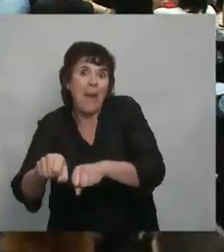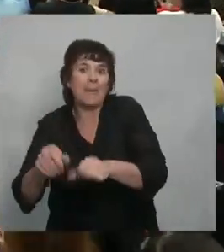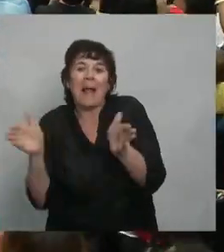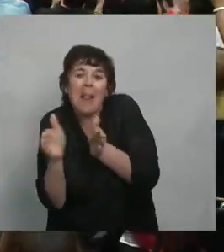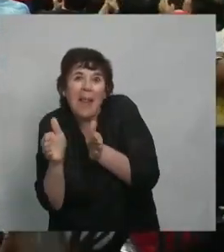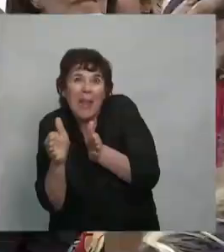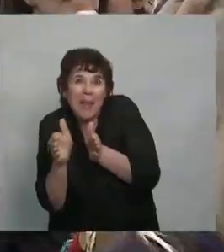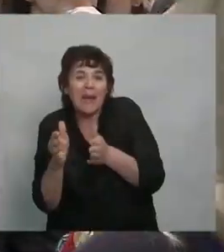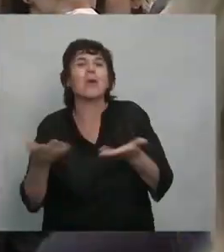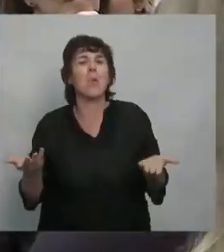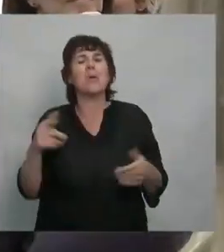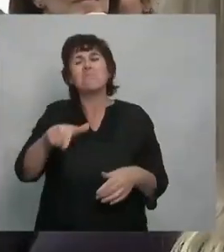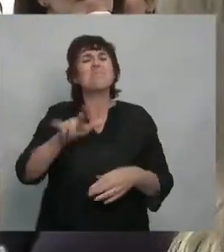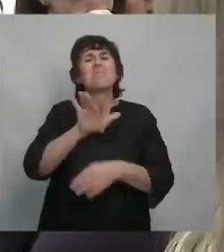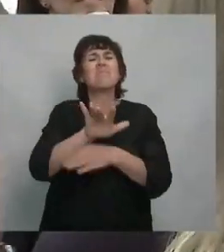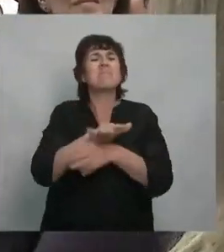¿Esto qué significa?